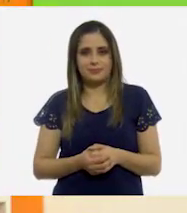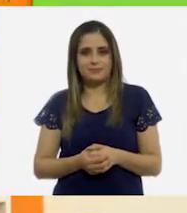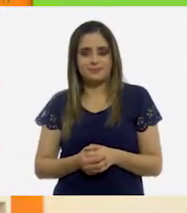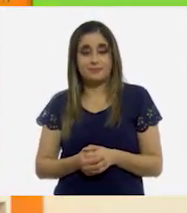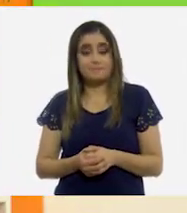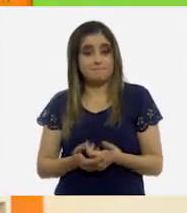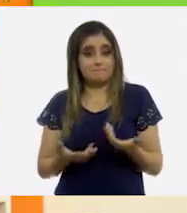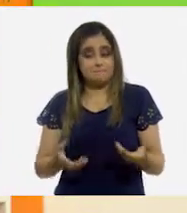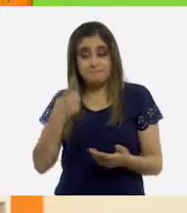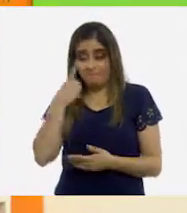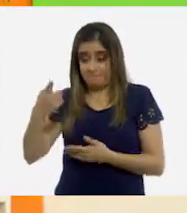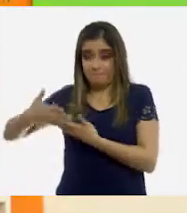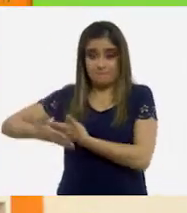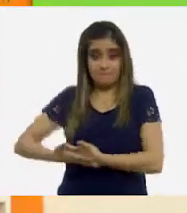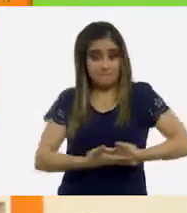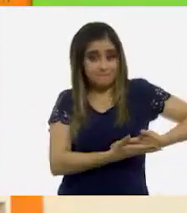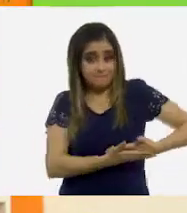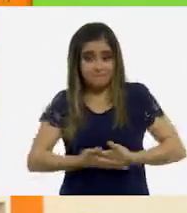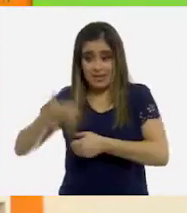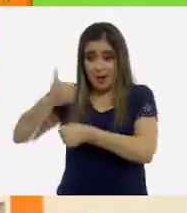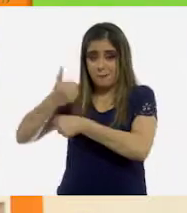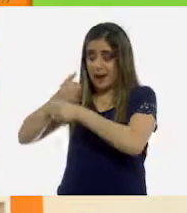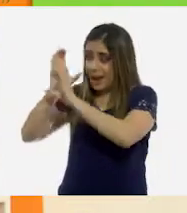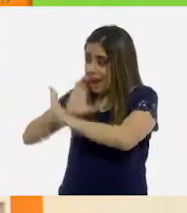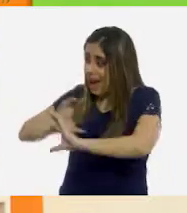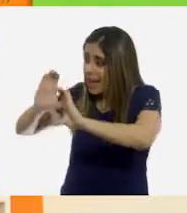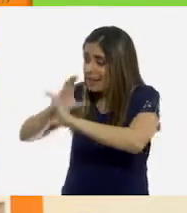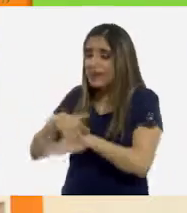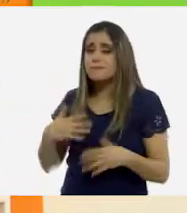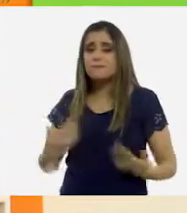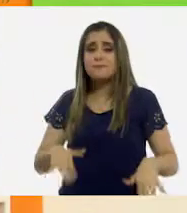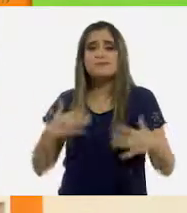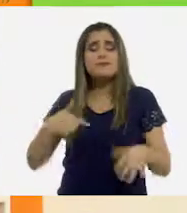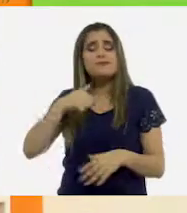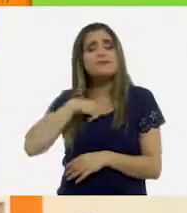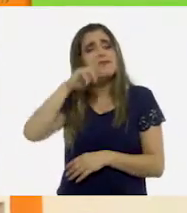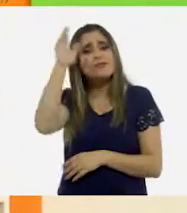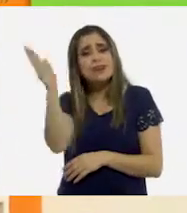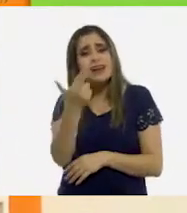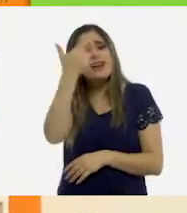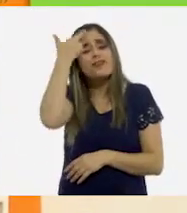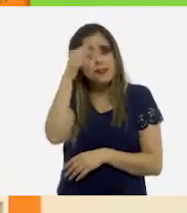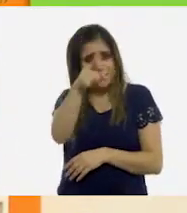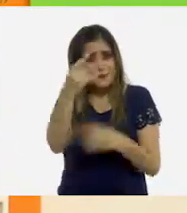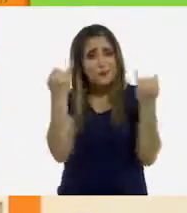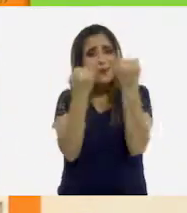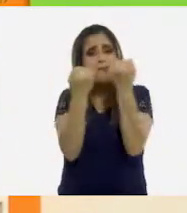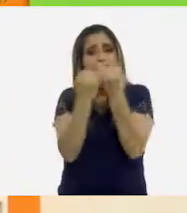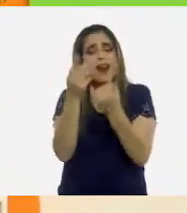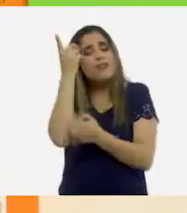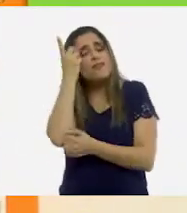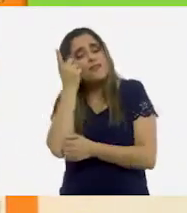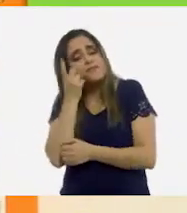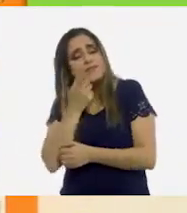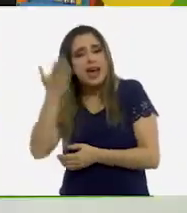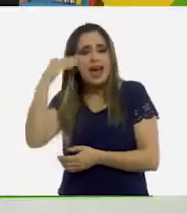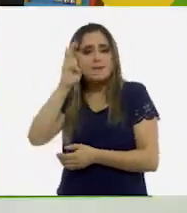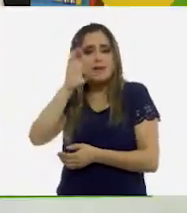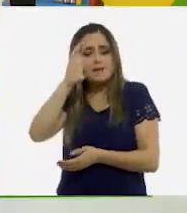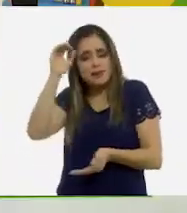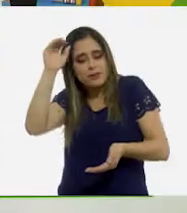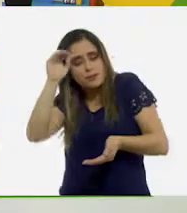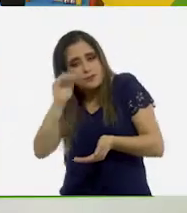Escuchar el arrullo que nos compartió la abuelita nos trajo recuerdos de lo que hacíamos a la hora de dormir cuando éramos pequeños.